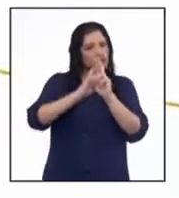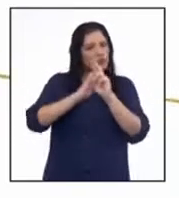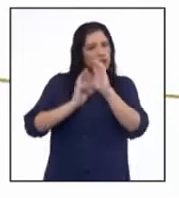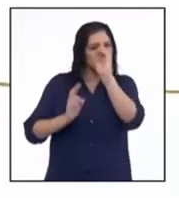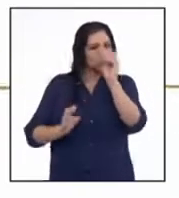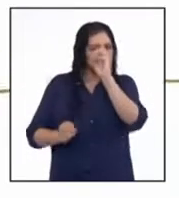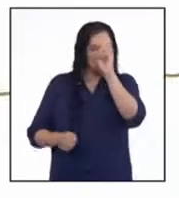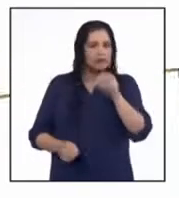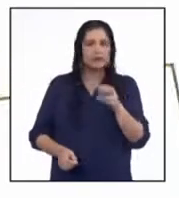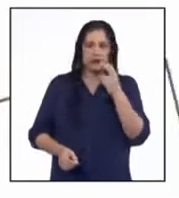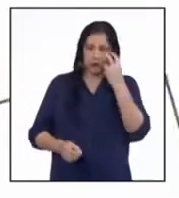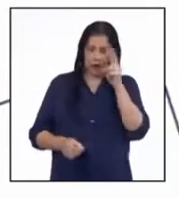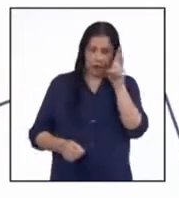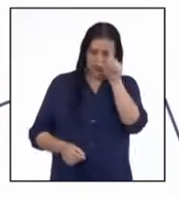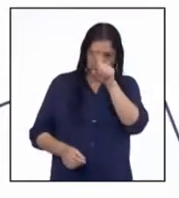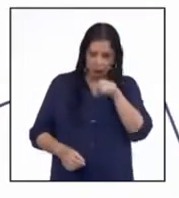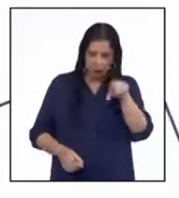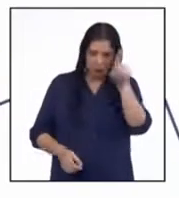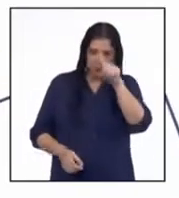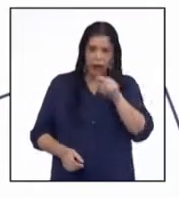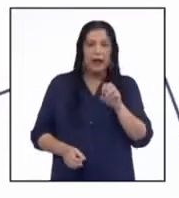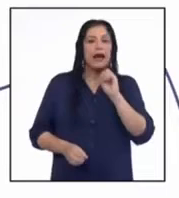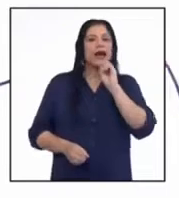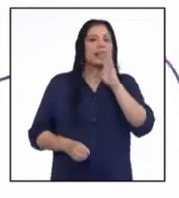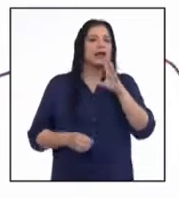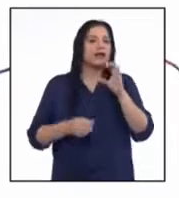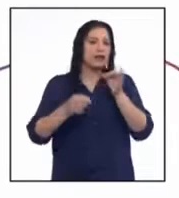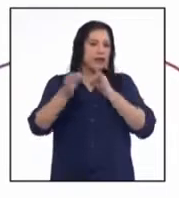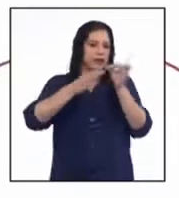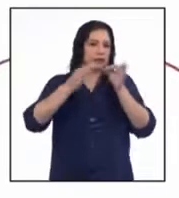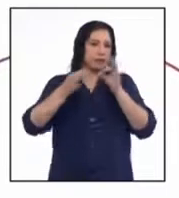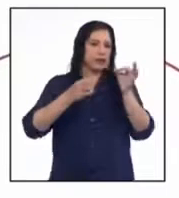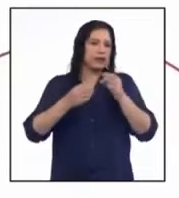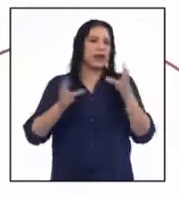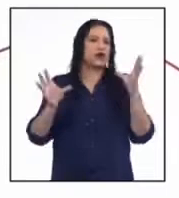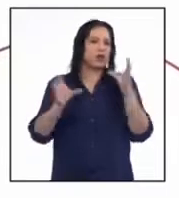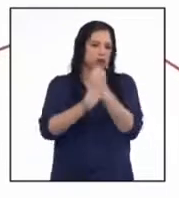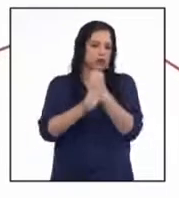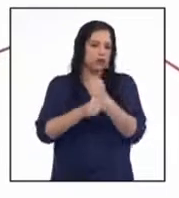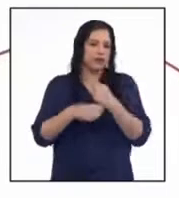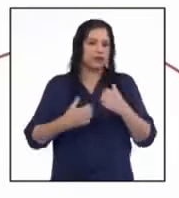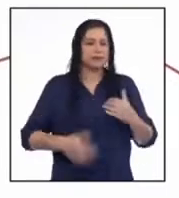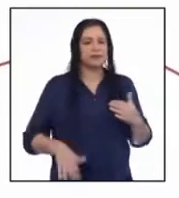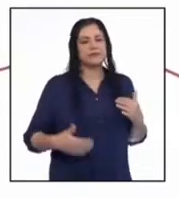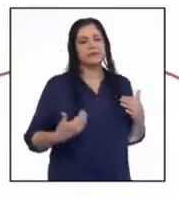estadísticos que observas y emite algunas conclusiones al respecto.